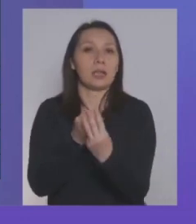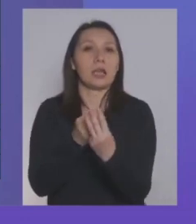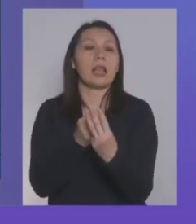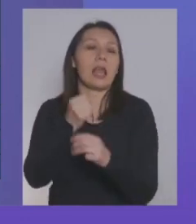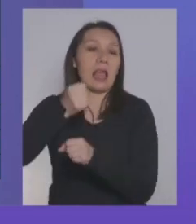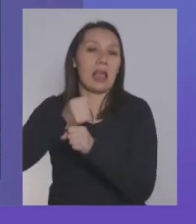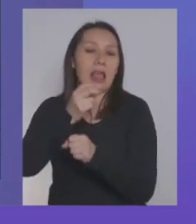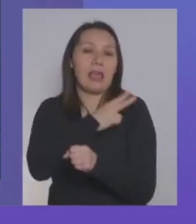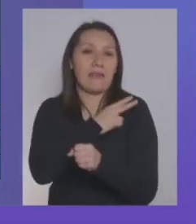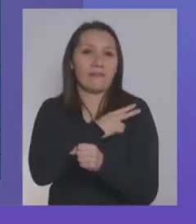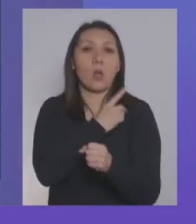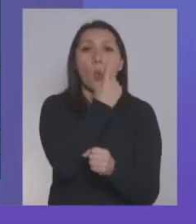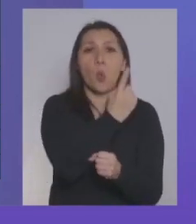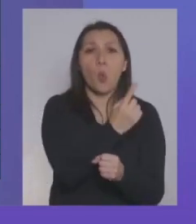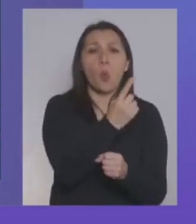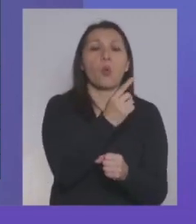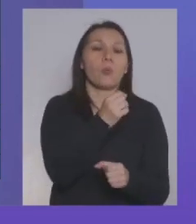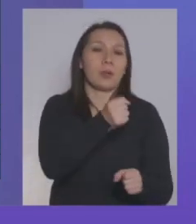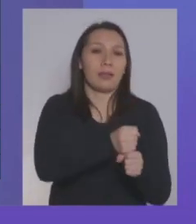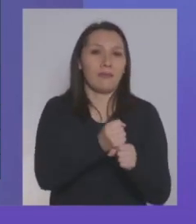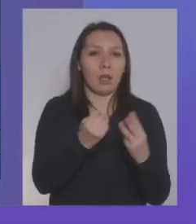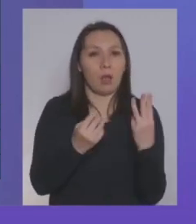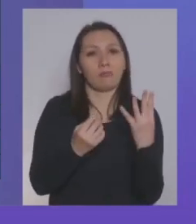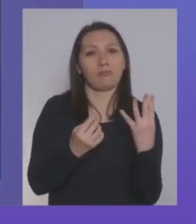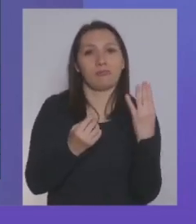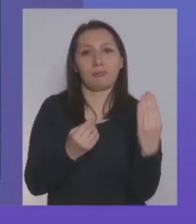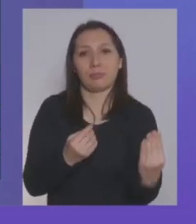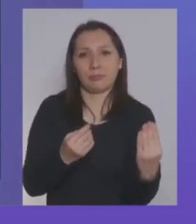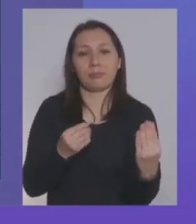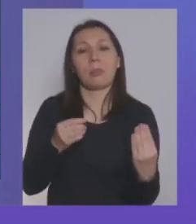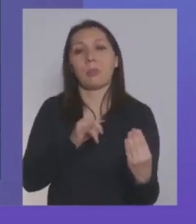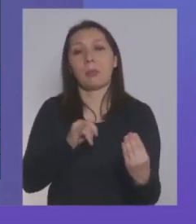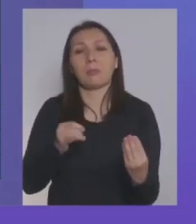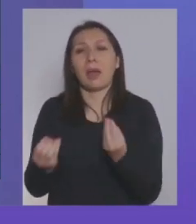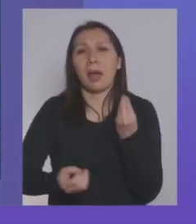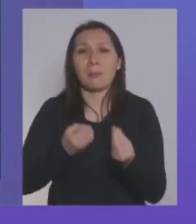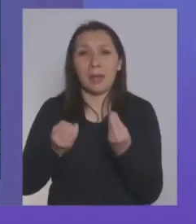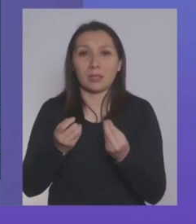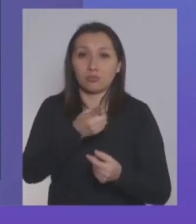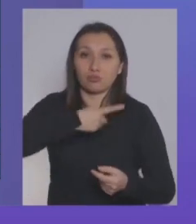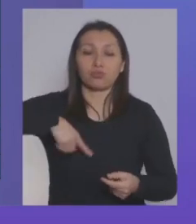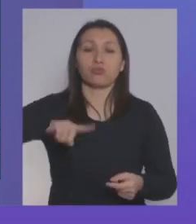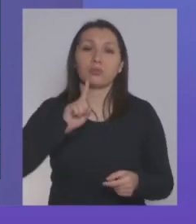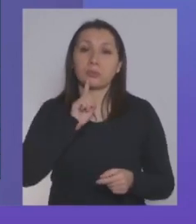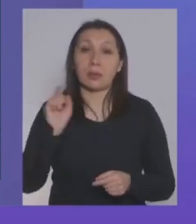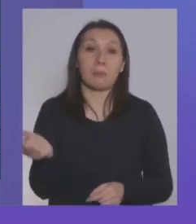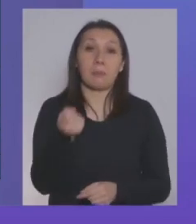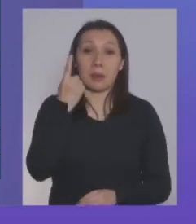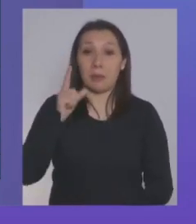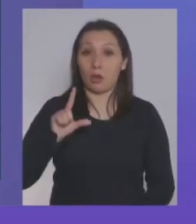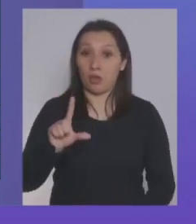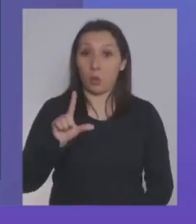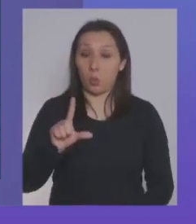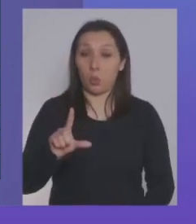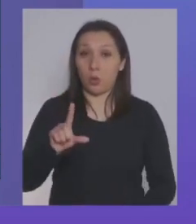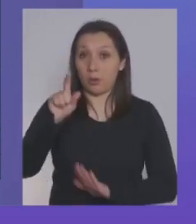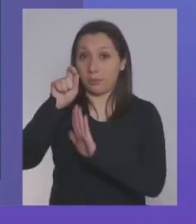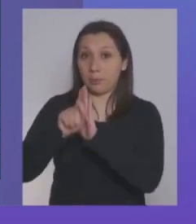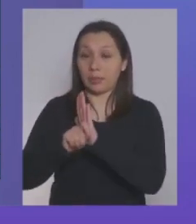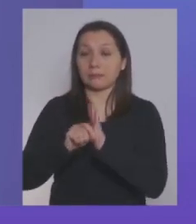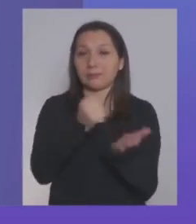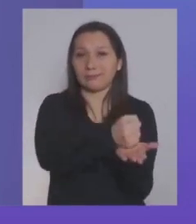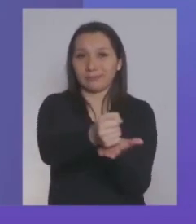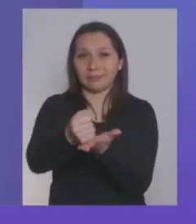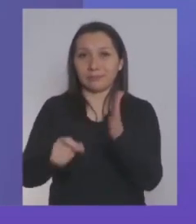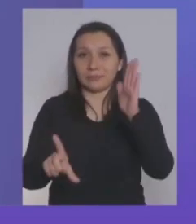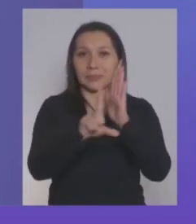el trabajador. Así más o menos se distribuye. Ahora, ¿qué es lo que ocurre? Nosotros estamos desde el primero de julio tramitando una ley que